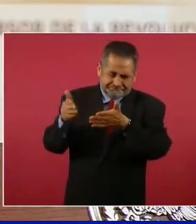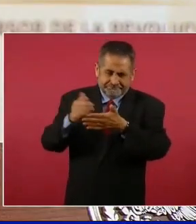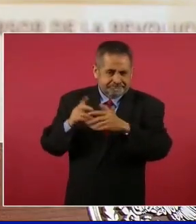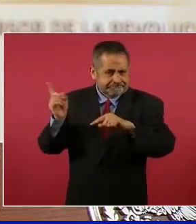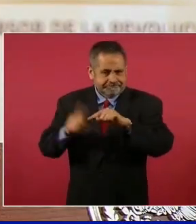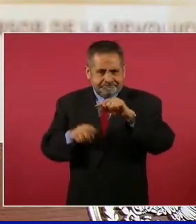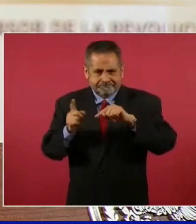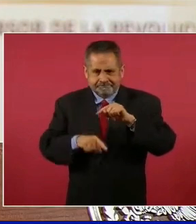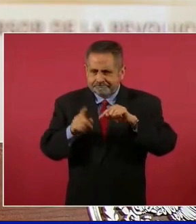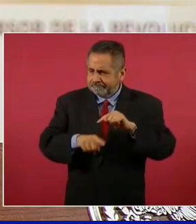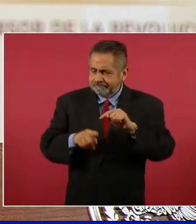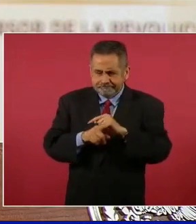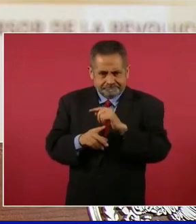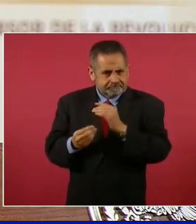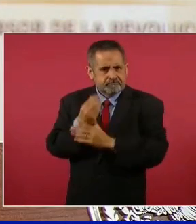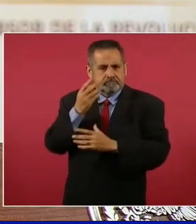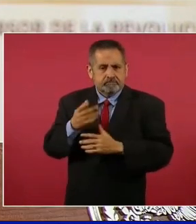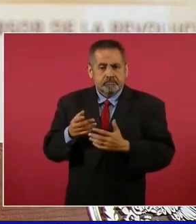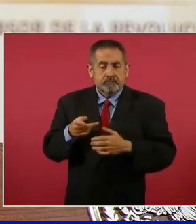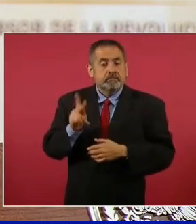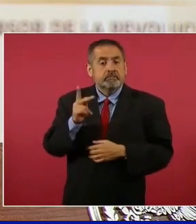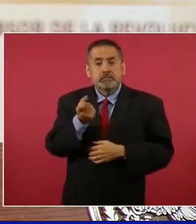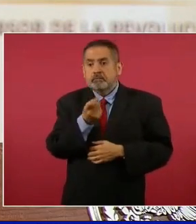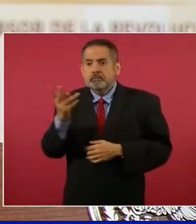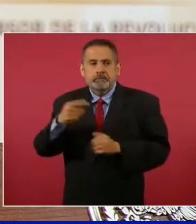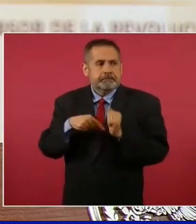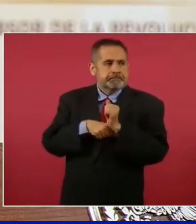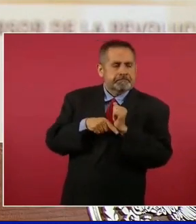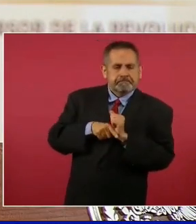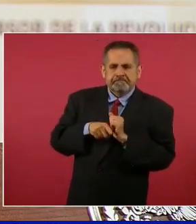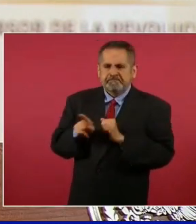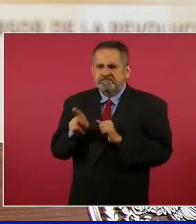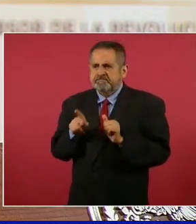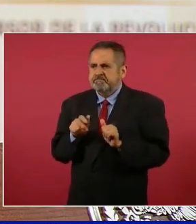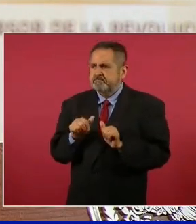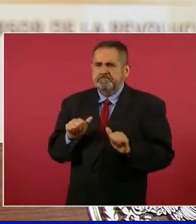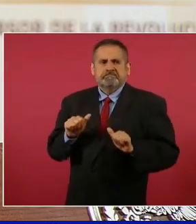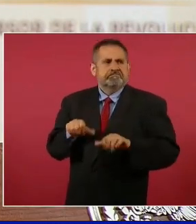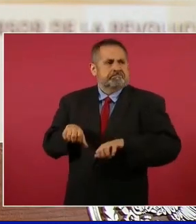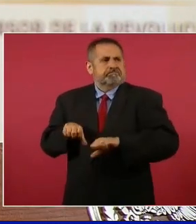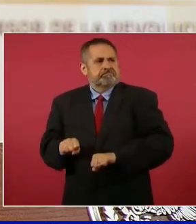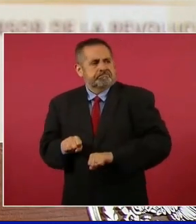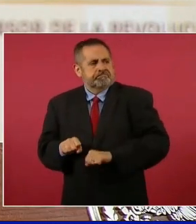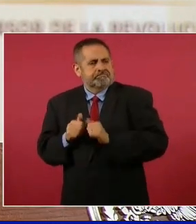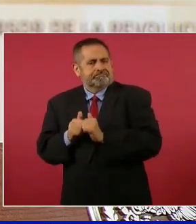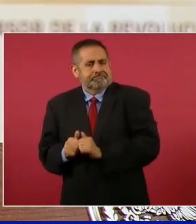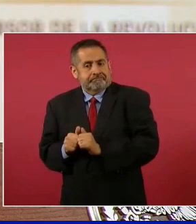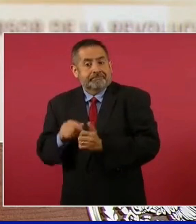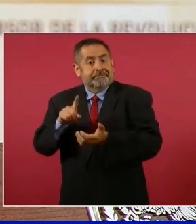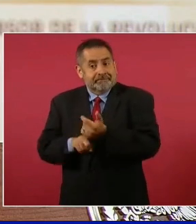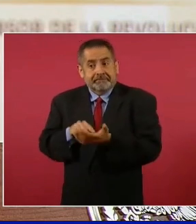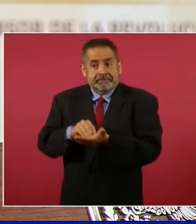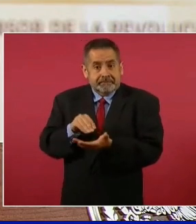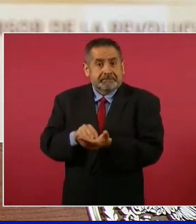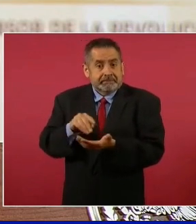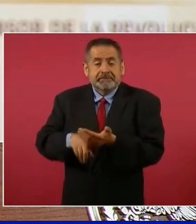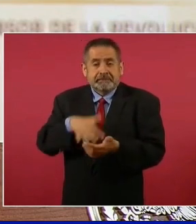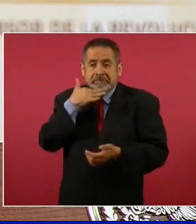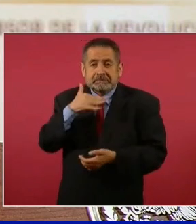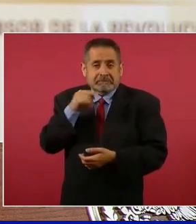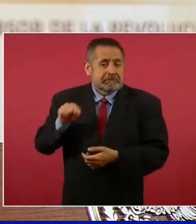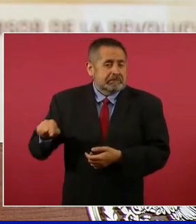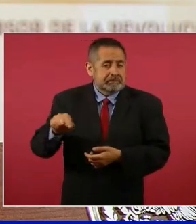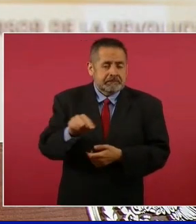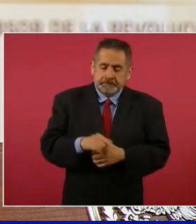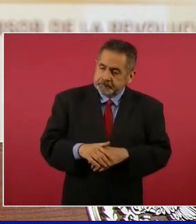pero muchos se agazaparon y